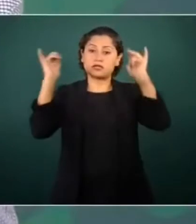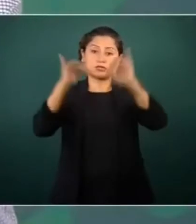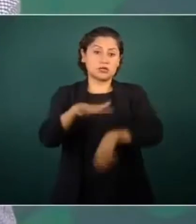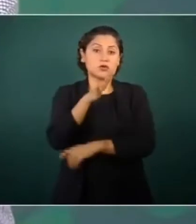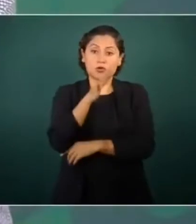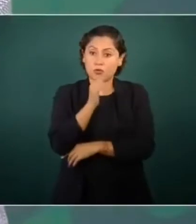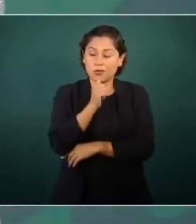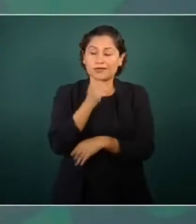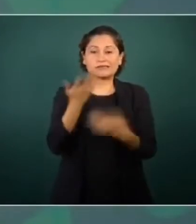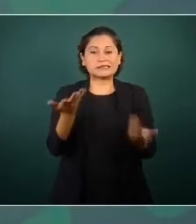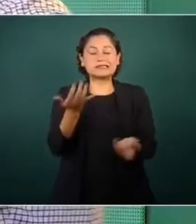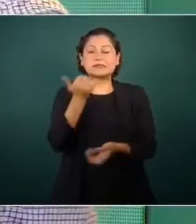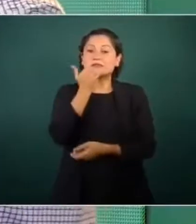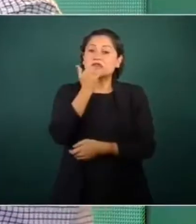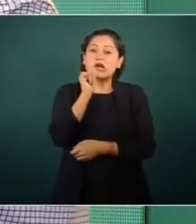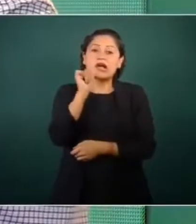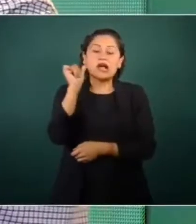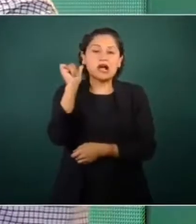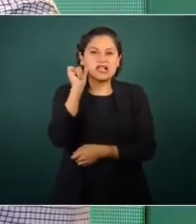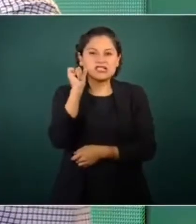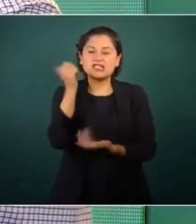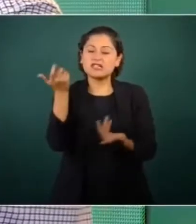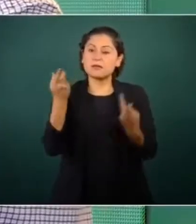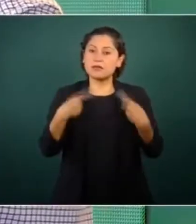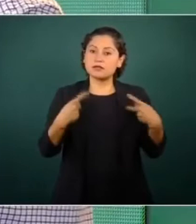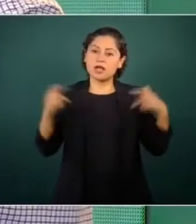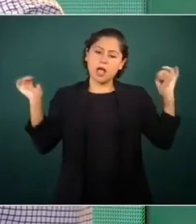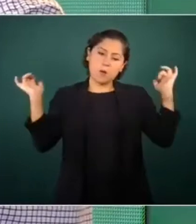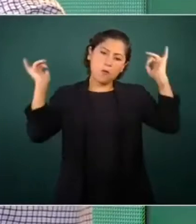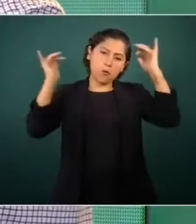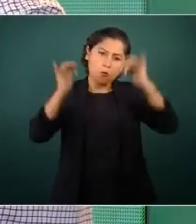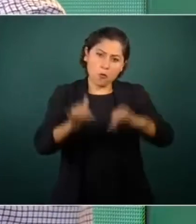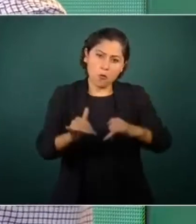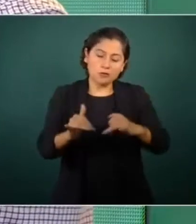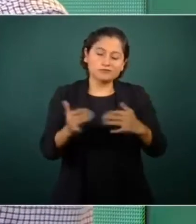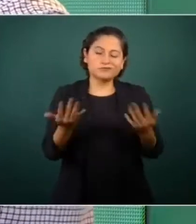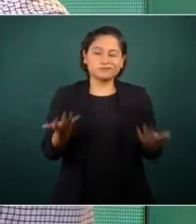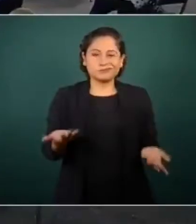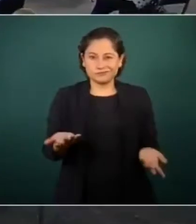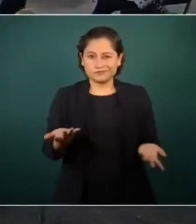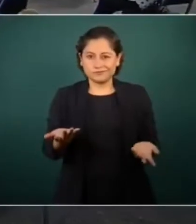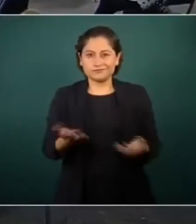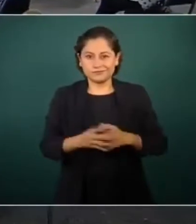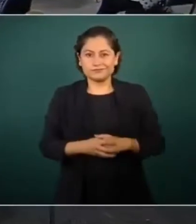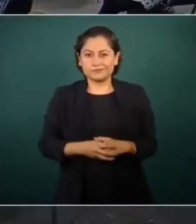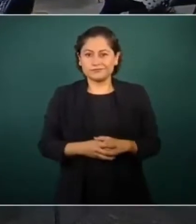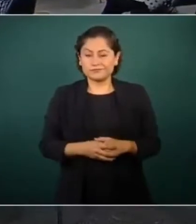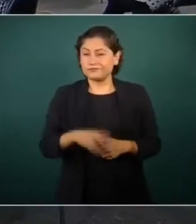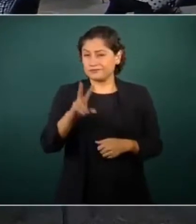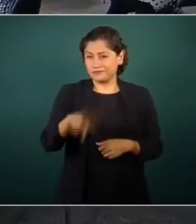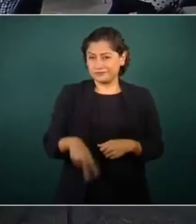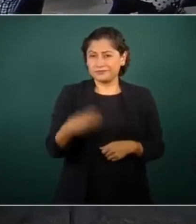propósito. Y es muy riesgoso